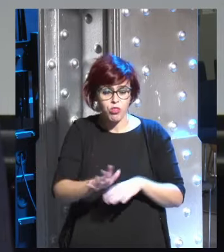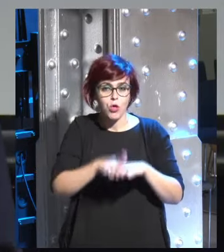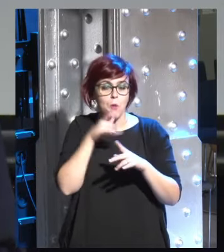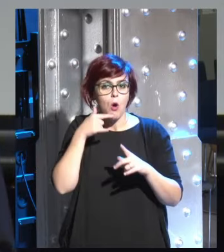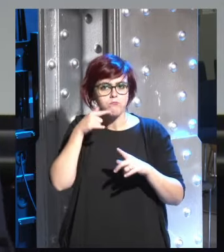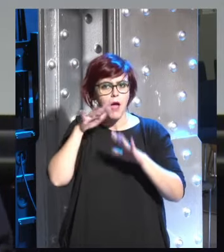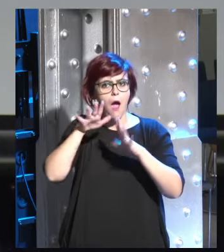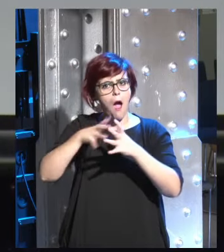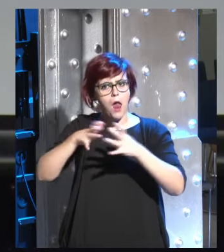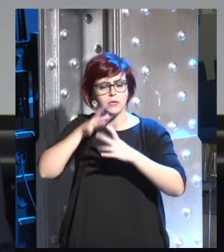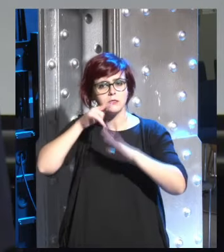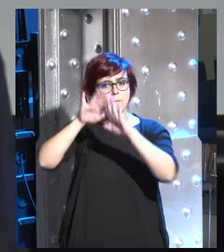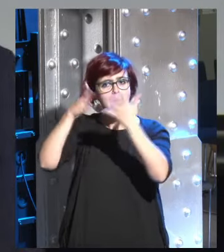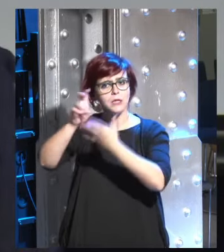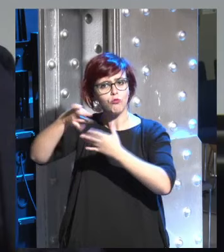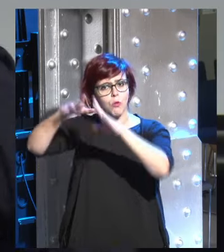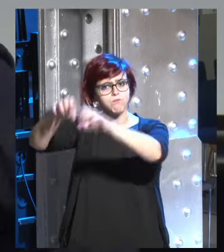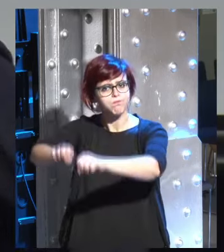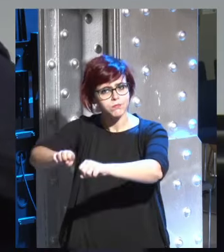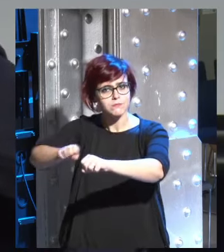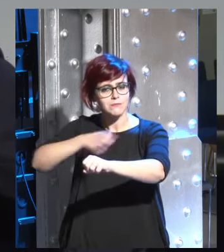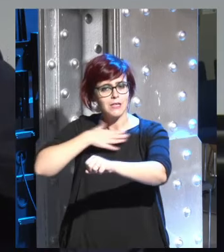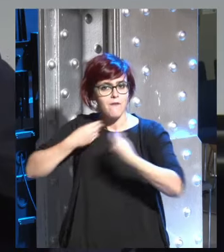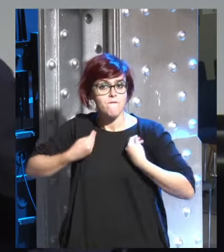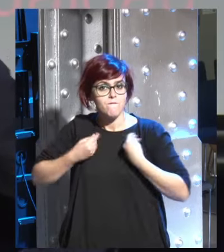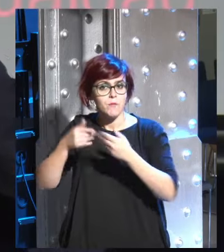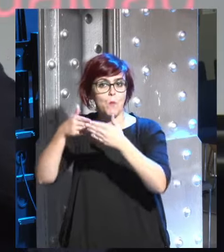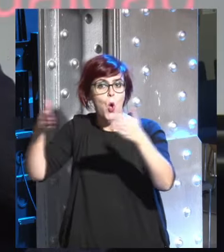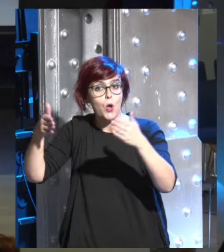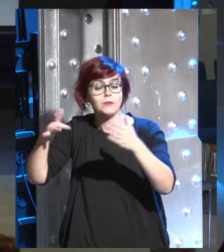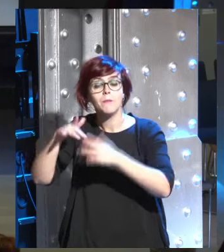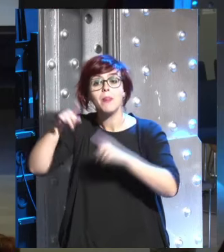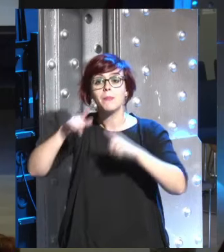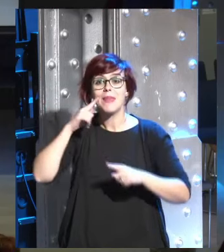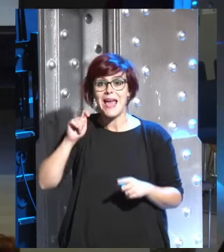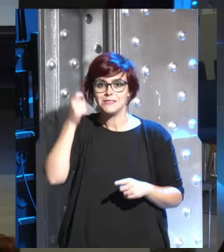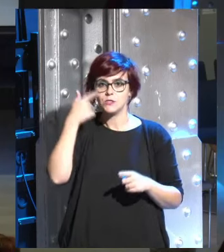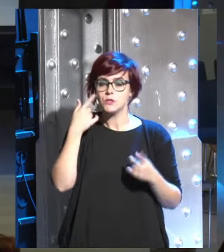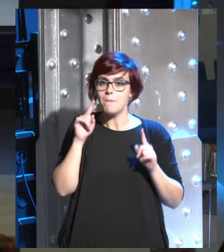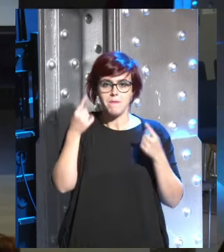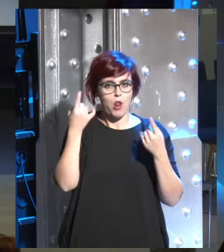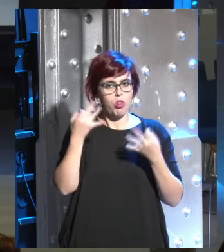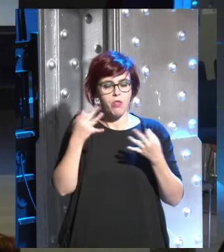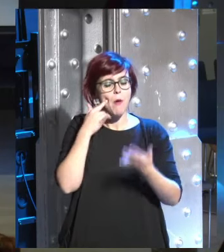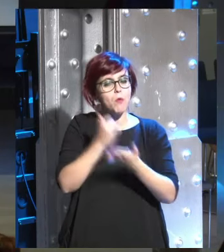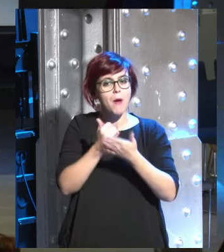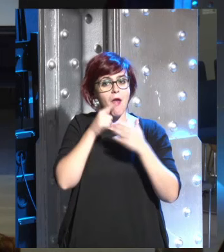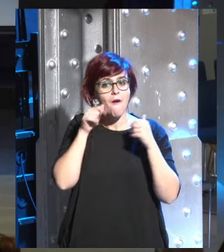colonizar otros planetas depende de que tengamos éxito en crear formas inorgánicas